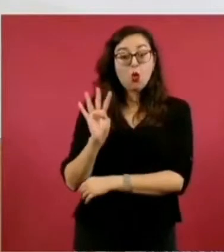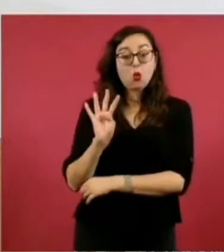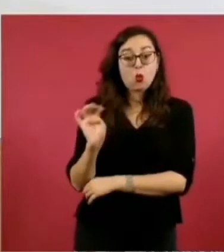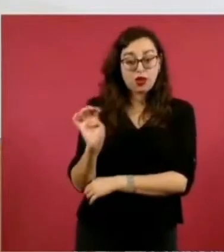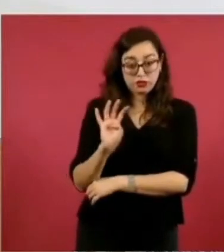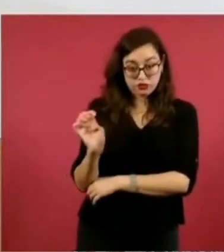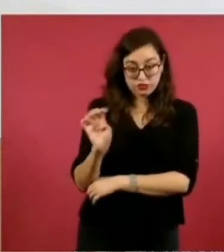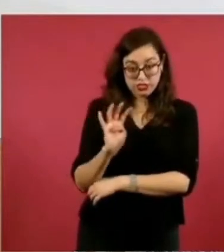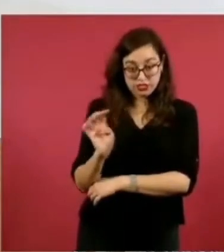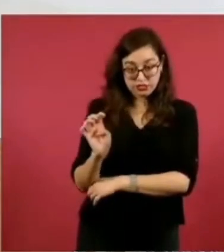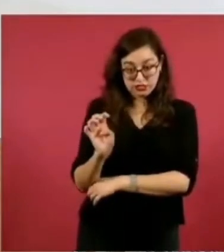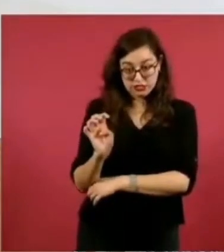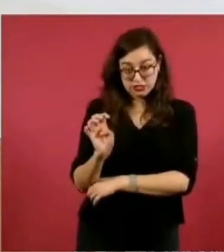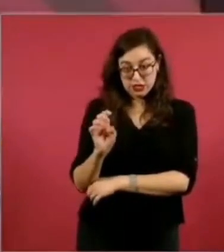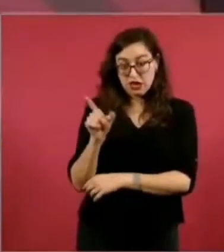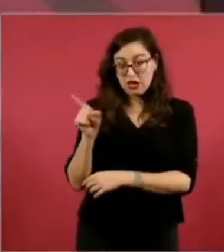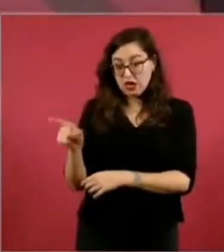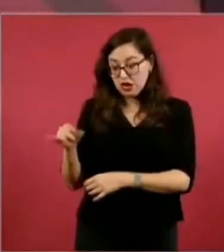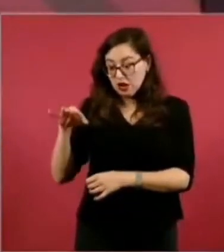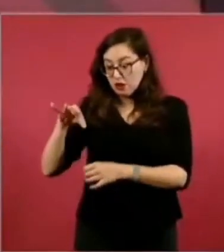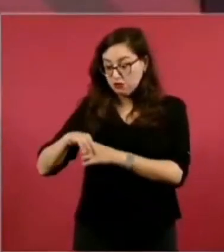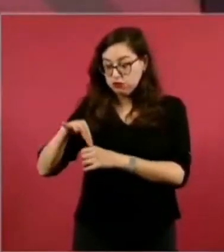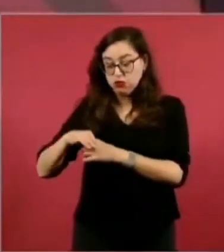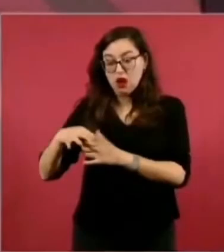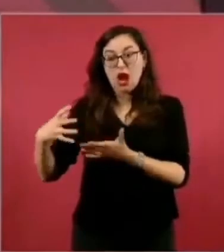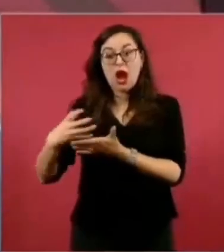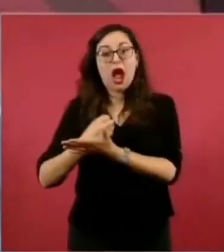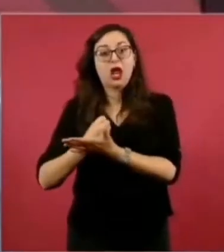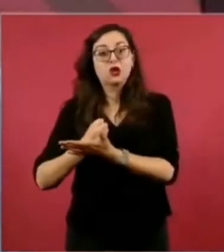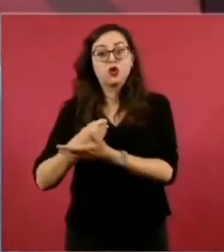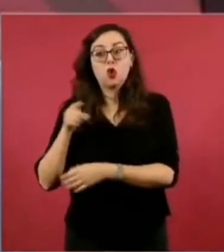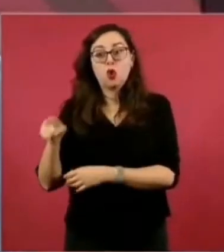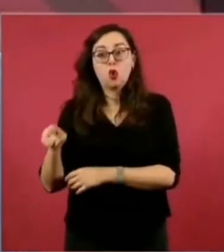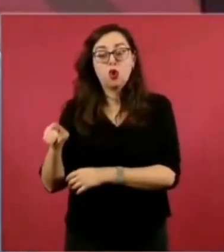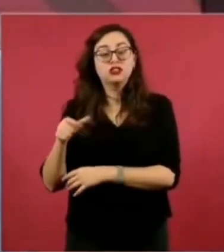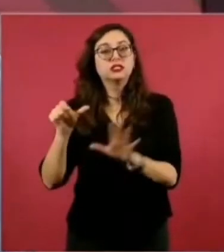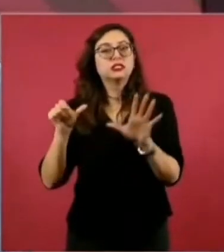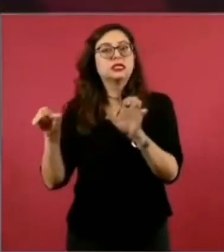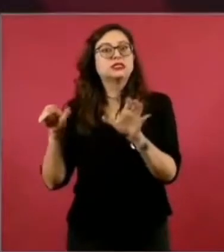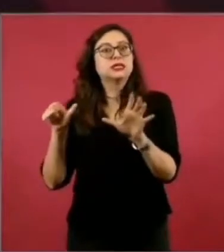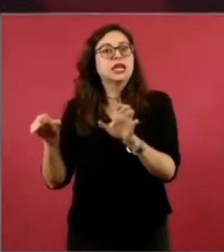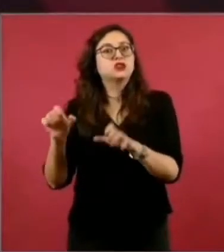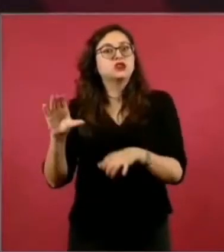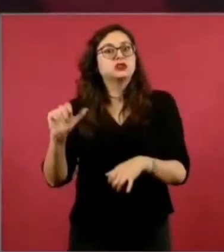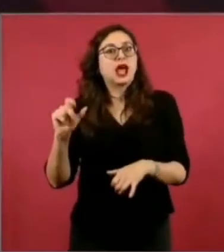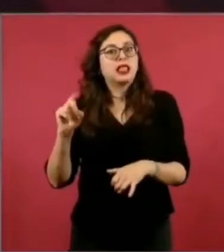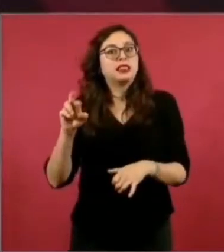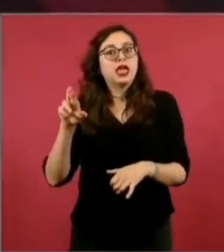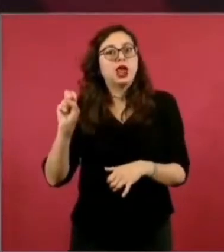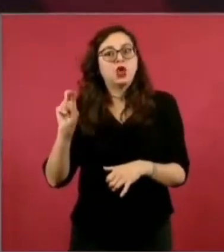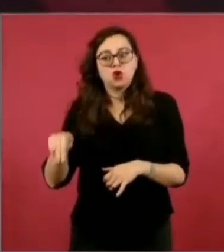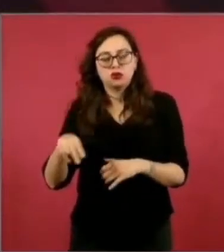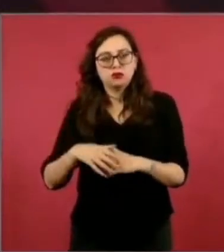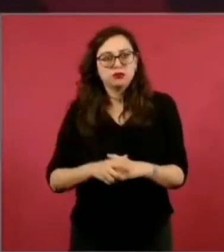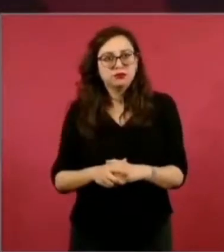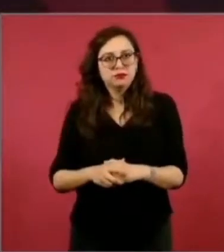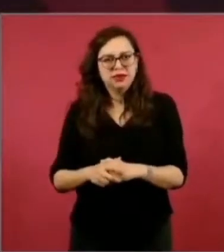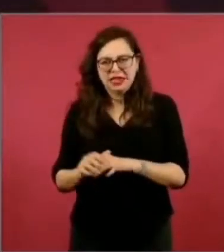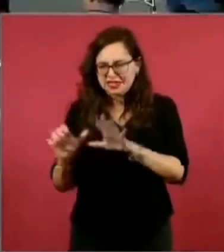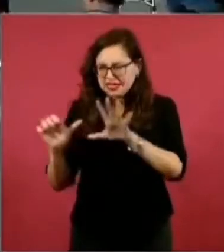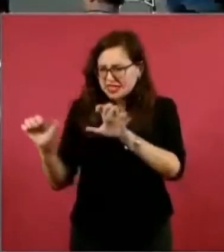votos y sacó Felipe Calderón, seiscientos votos en el acta